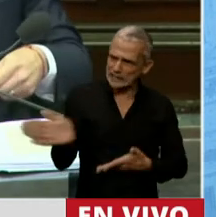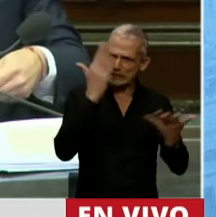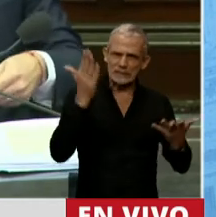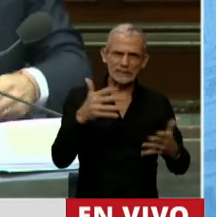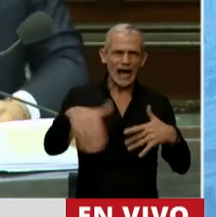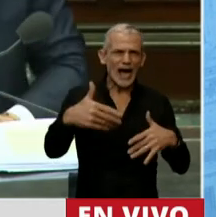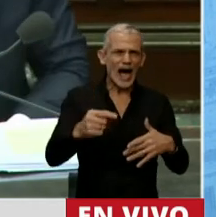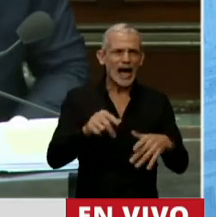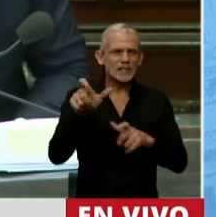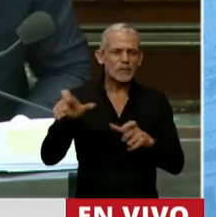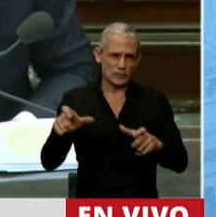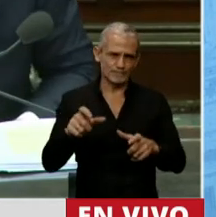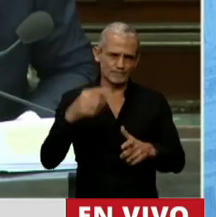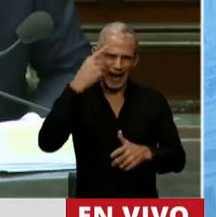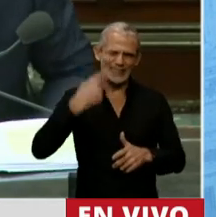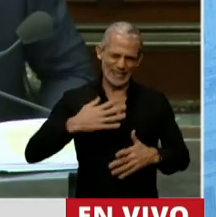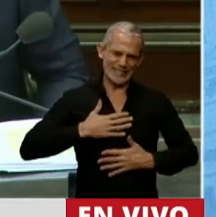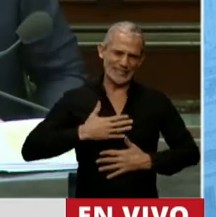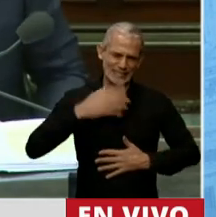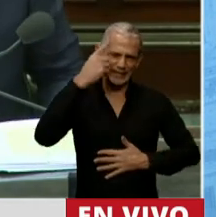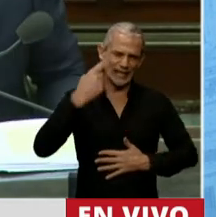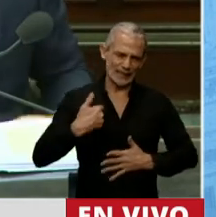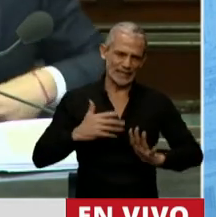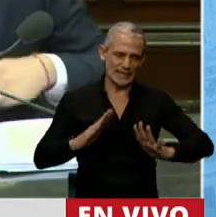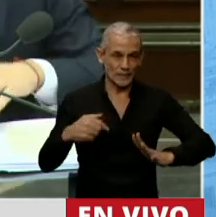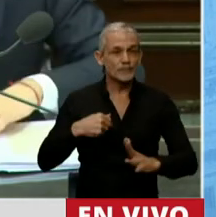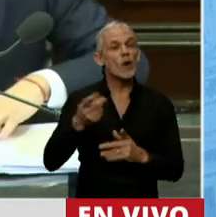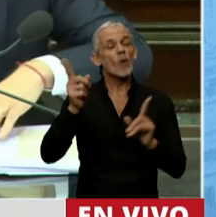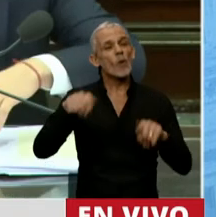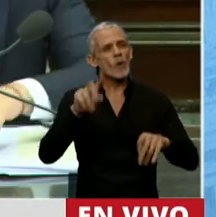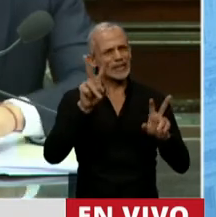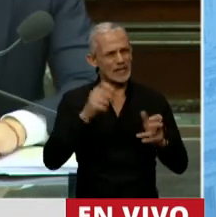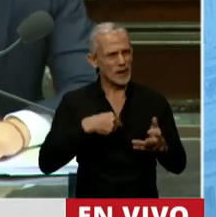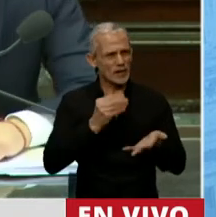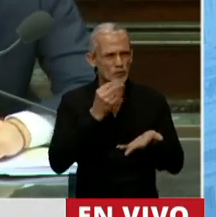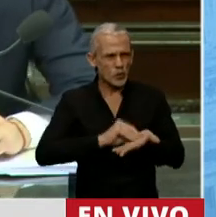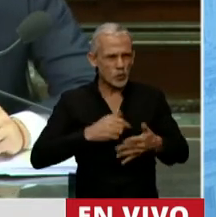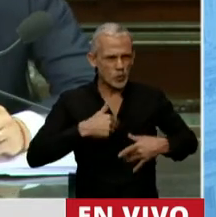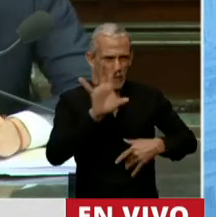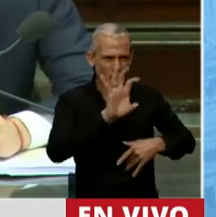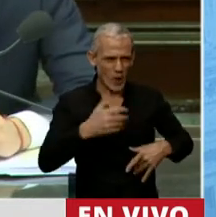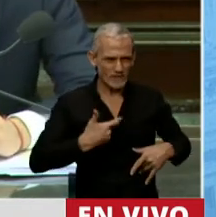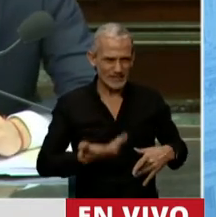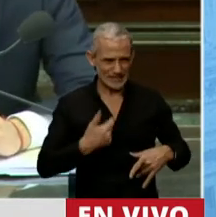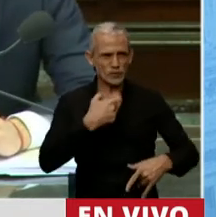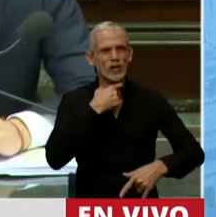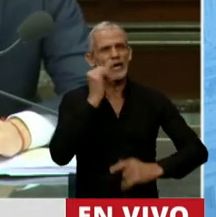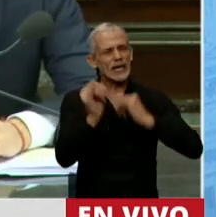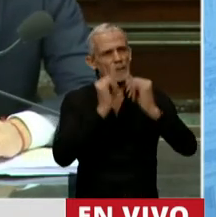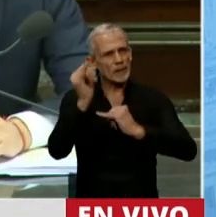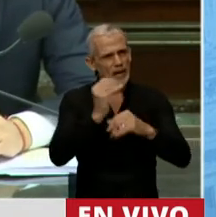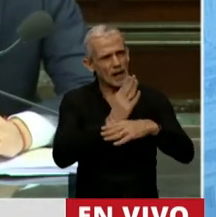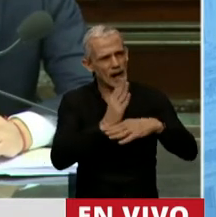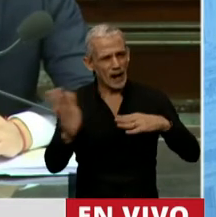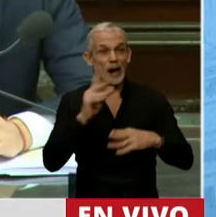a las calles, eso es triste. Vuelvo al tema de mi provincia y al tema que quería explicar, ¿no?